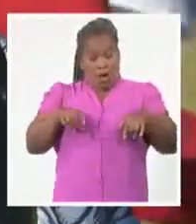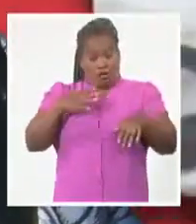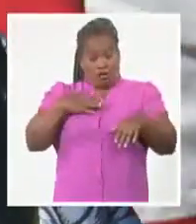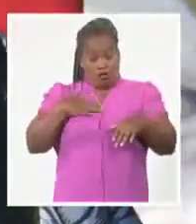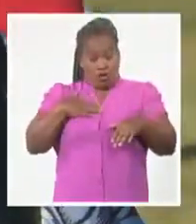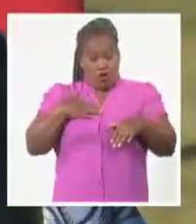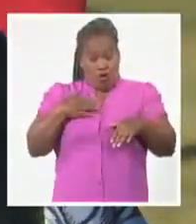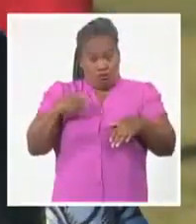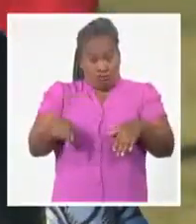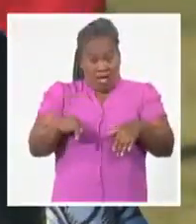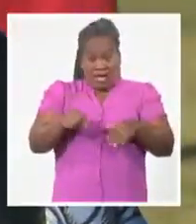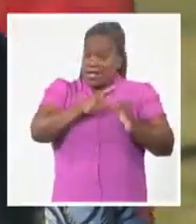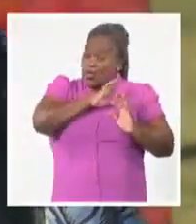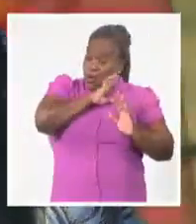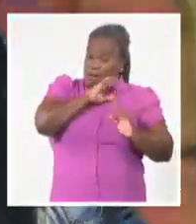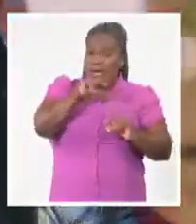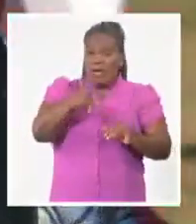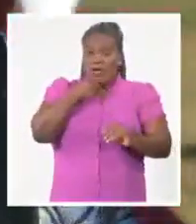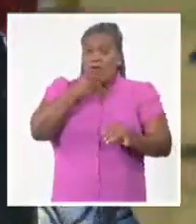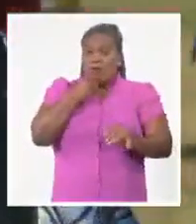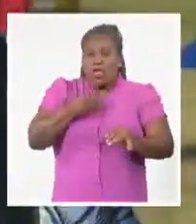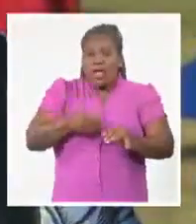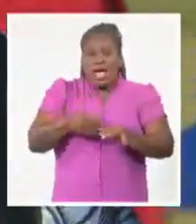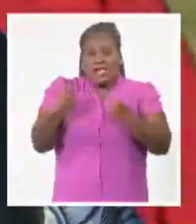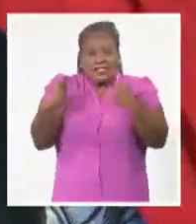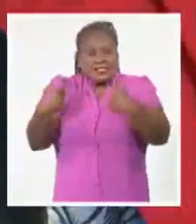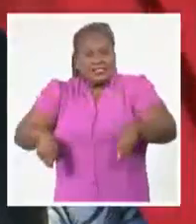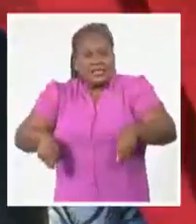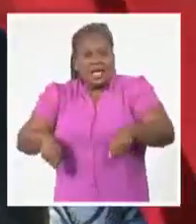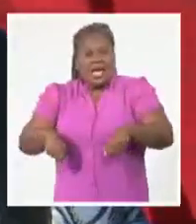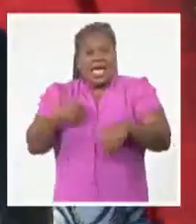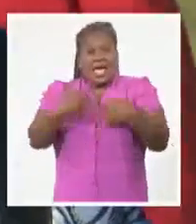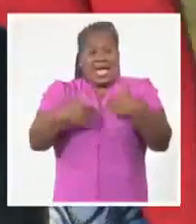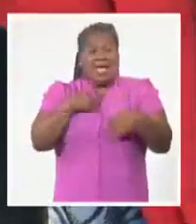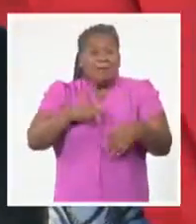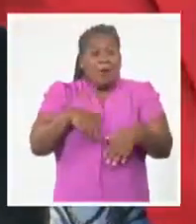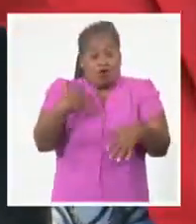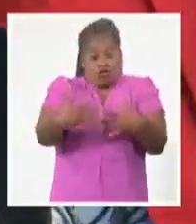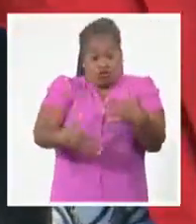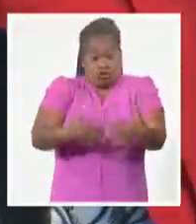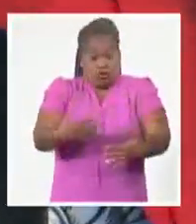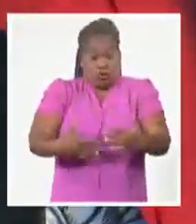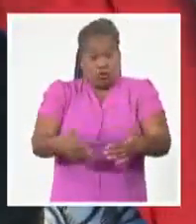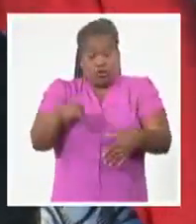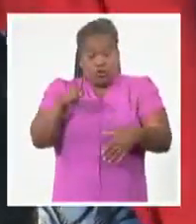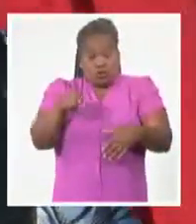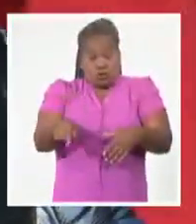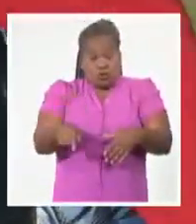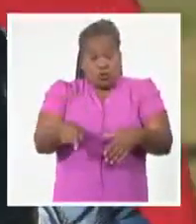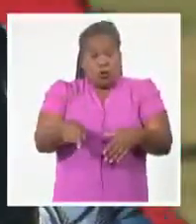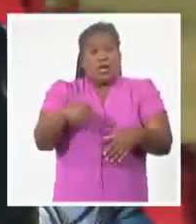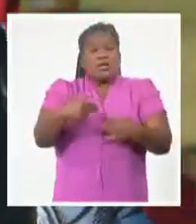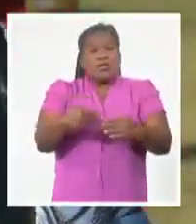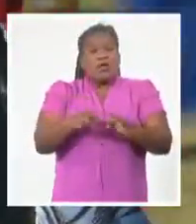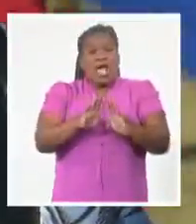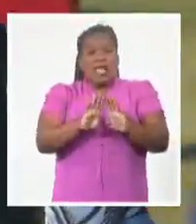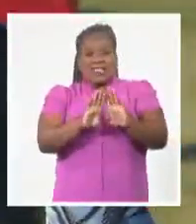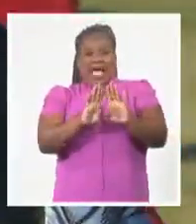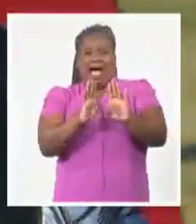ante una eventualidad, salir. Si te pasa cualquier situación, sales por aquí, levanté una tabla